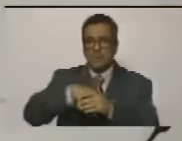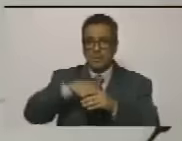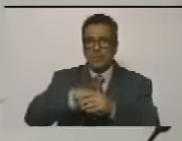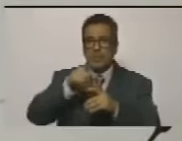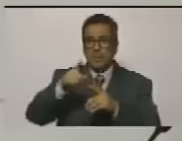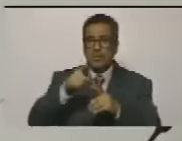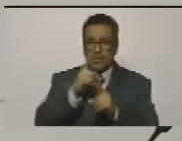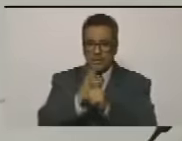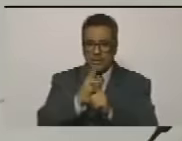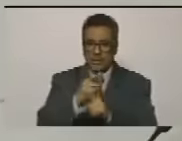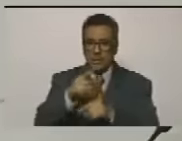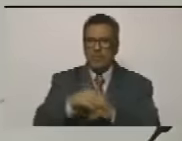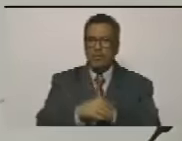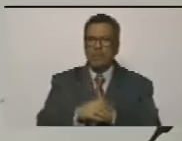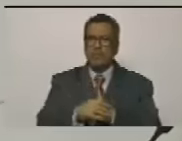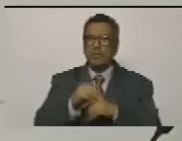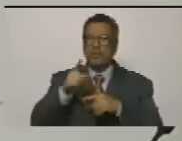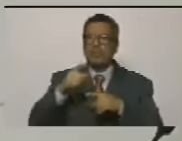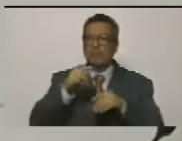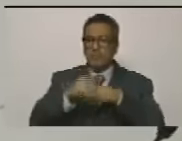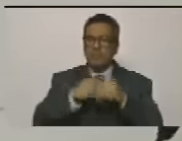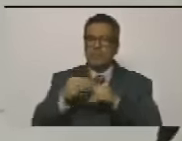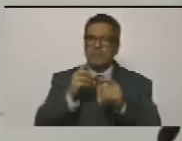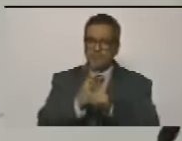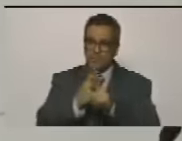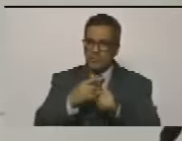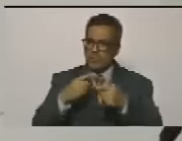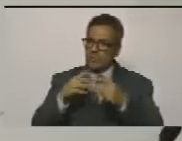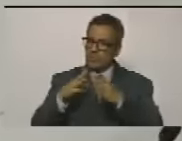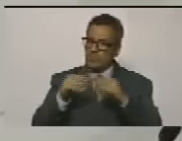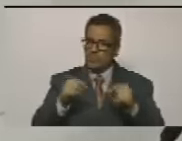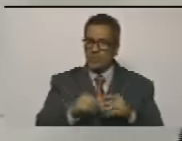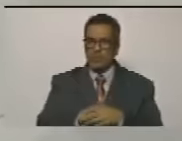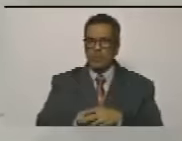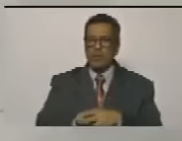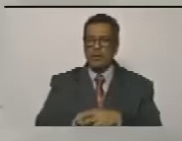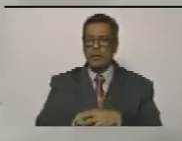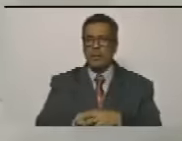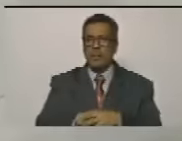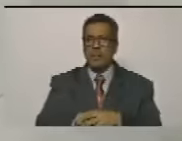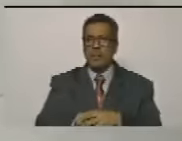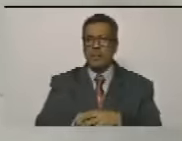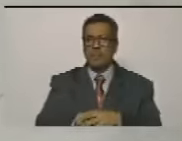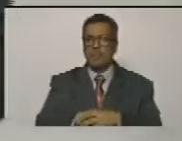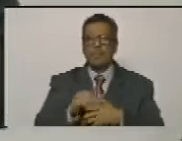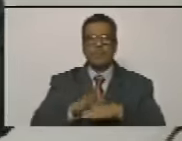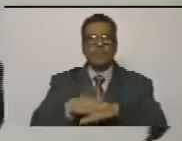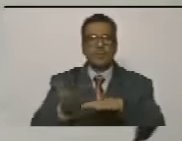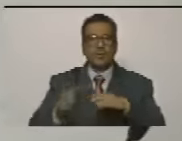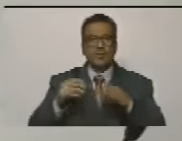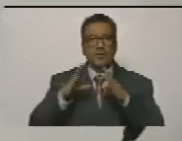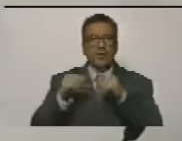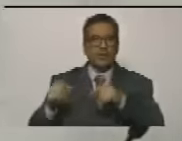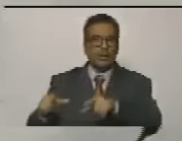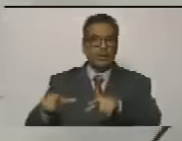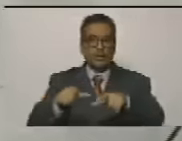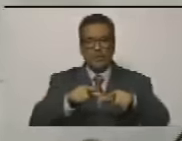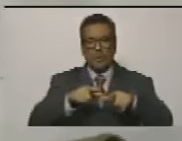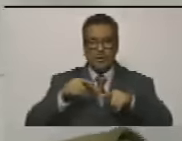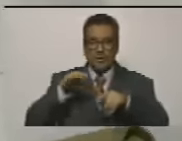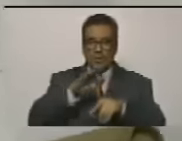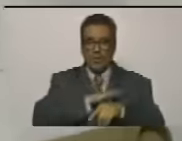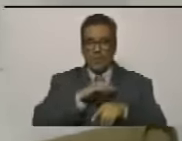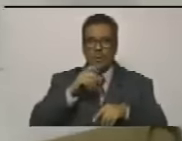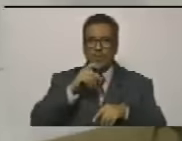competitivas que sean competitivas para todos porque todo el espectro cómplice de la